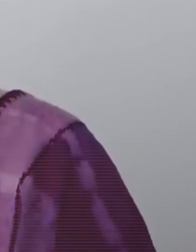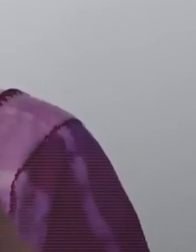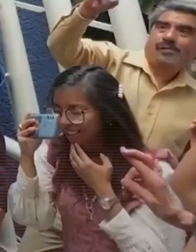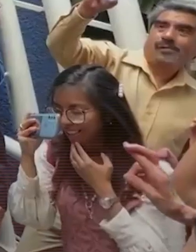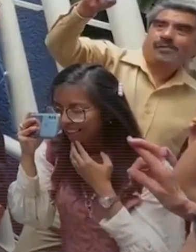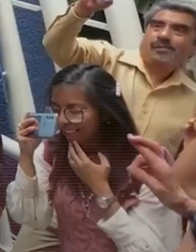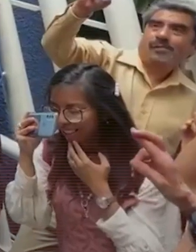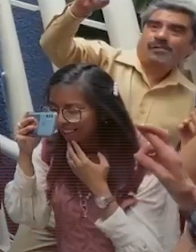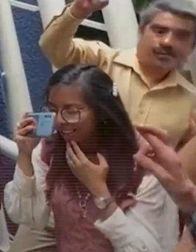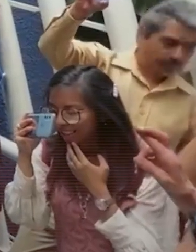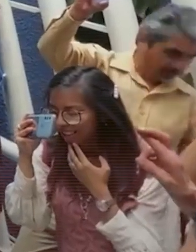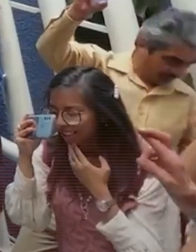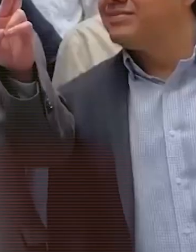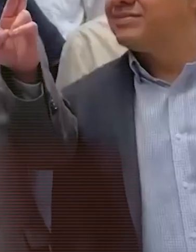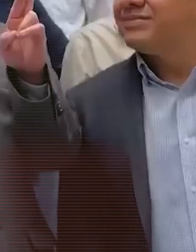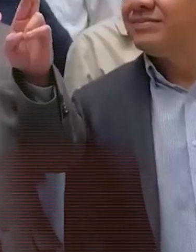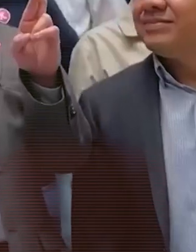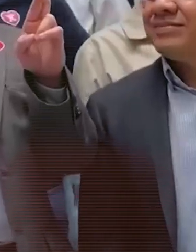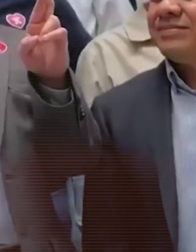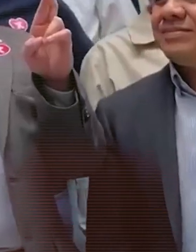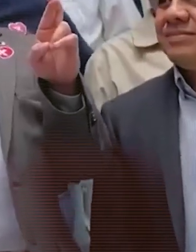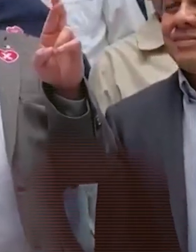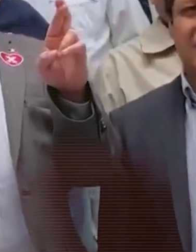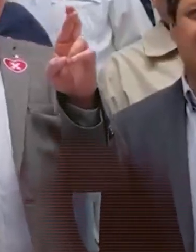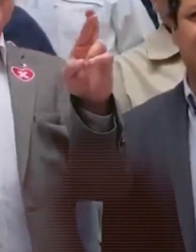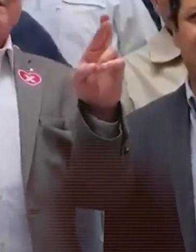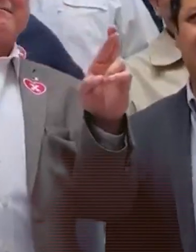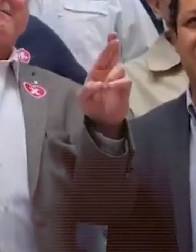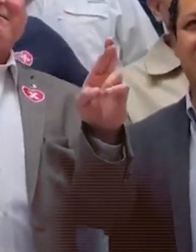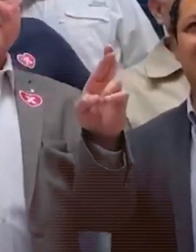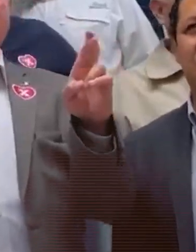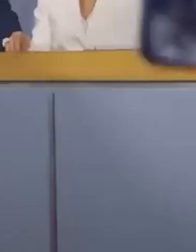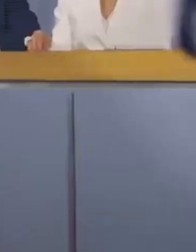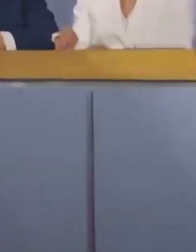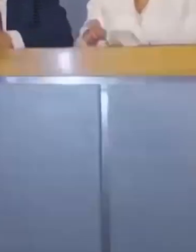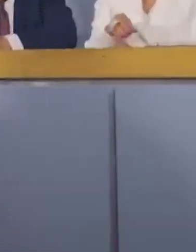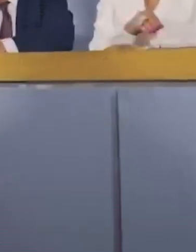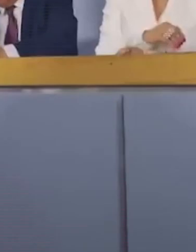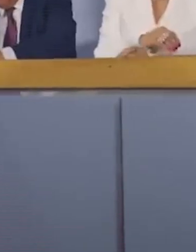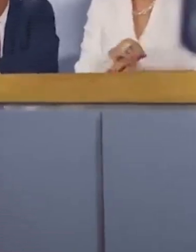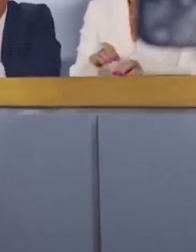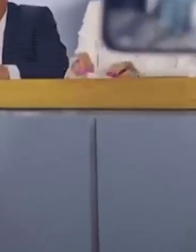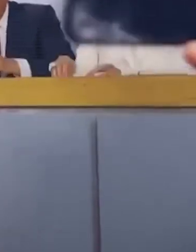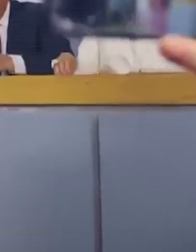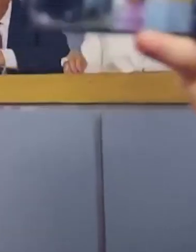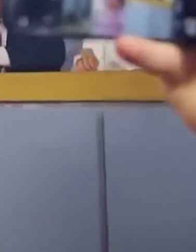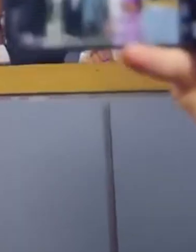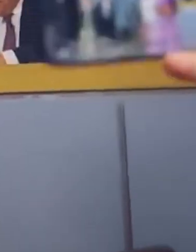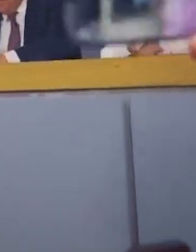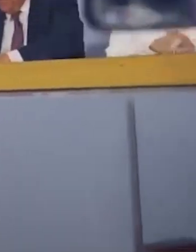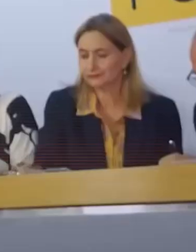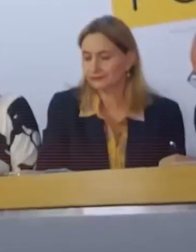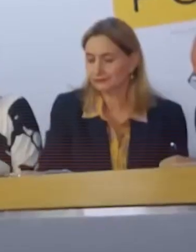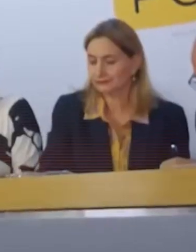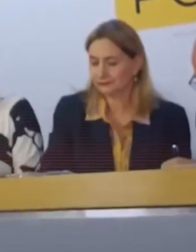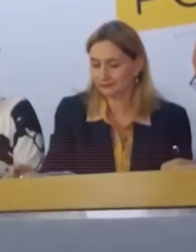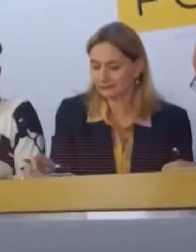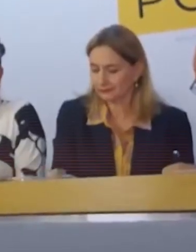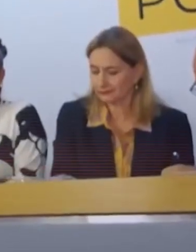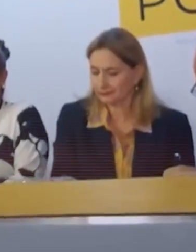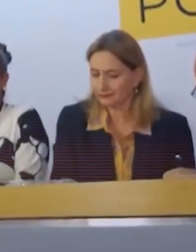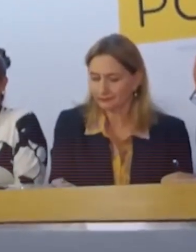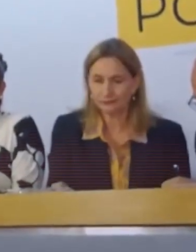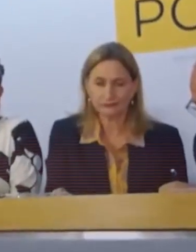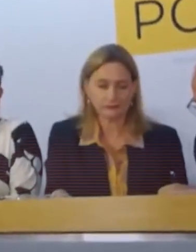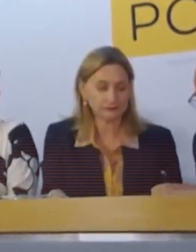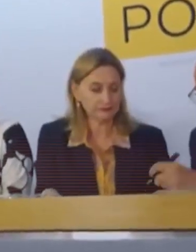referirse al aspirante presidencial del Frente Opositor, Xochitl Gálvez, quien lo denunció por supuesta violencia